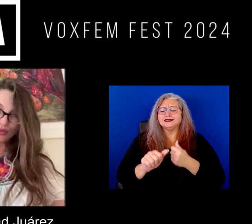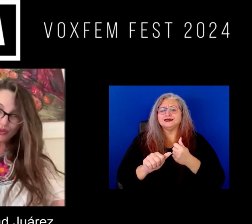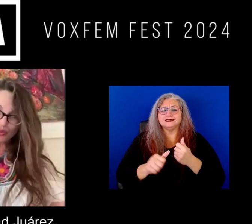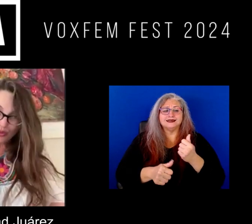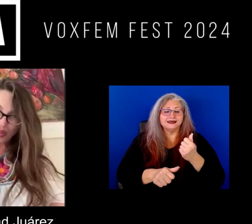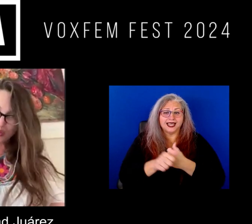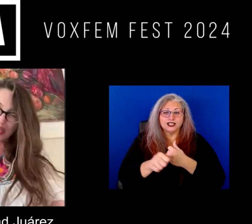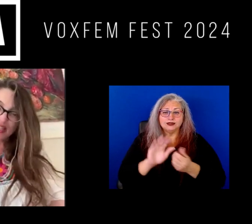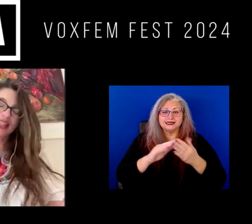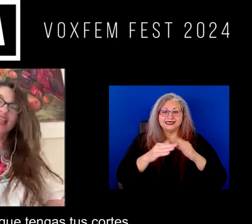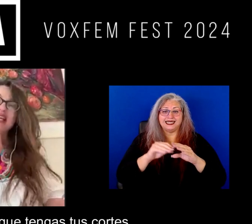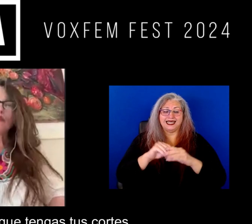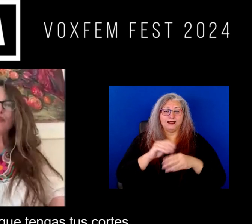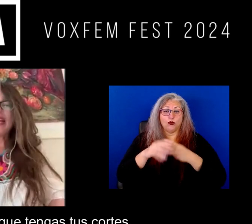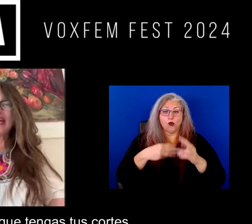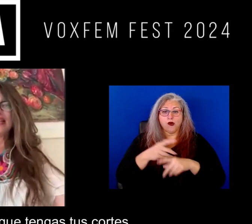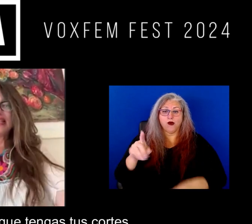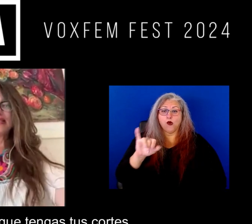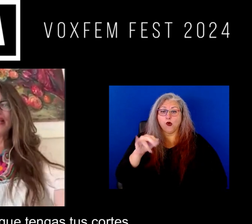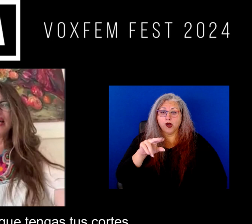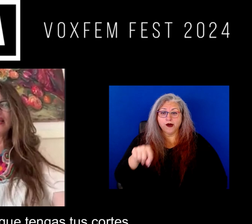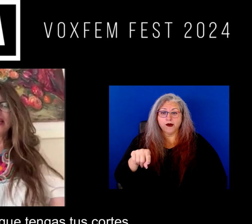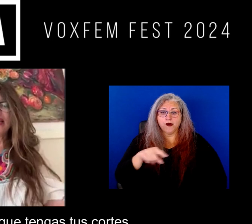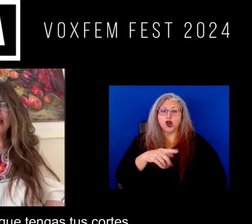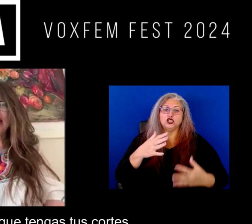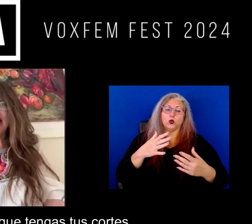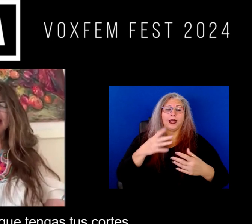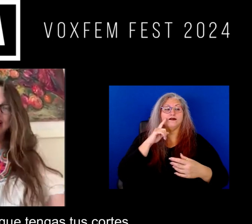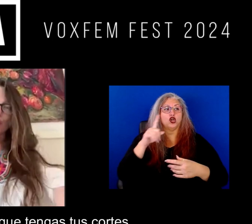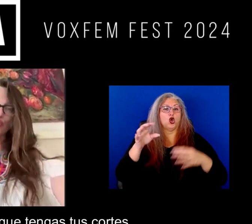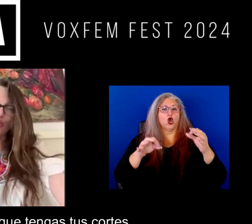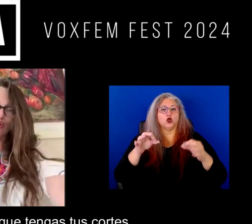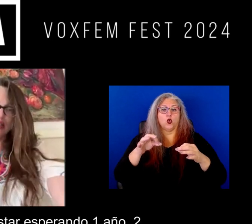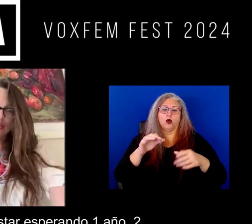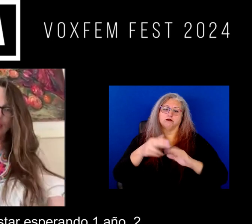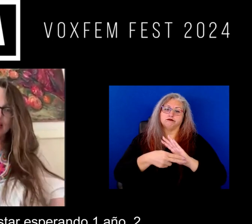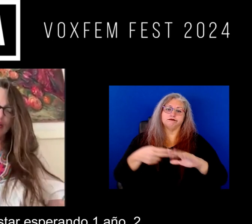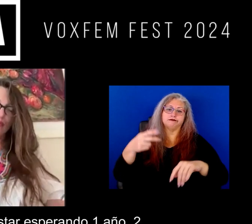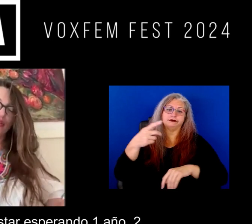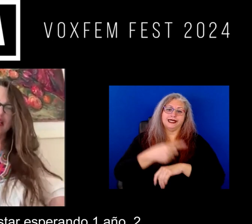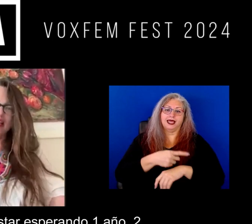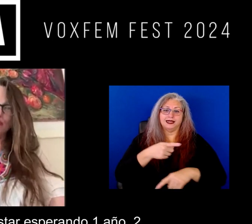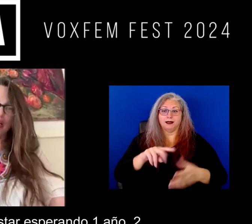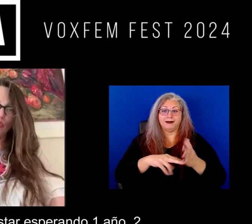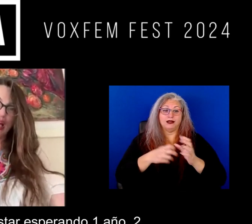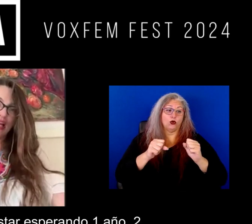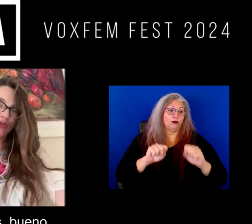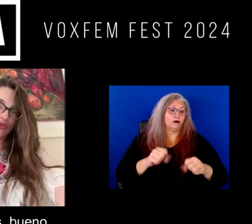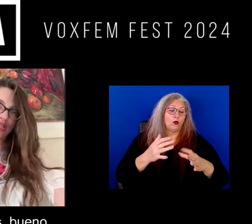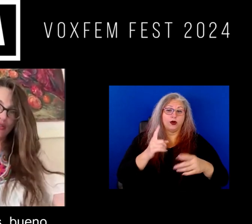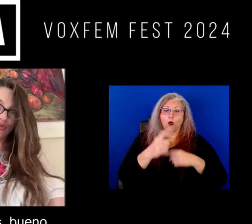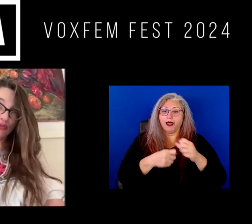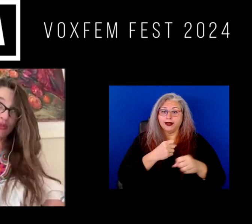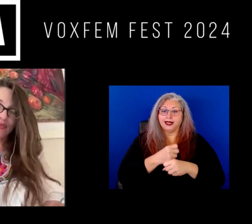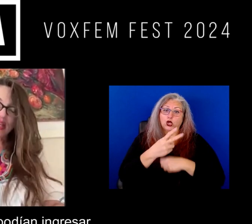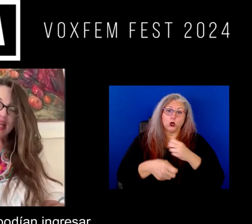mundo como Ciudad Juárez para esperar que tengas tus cortes de asilo y podían estar esperando un año,